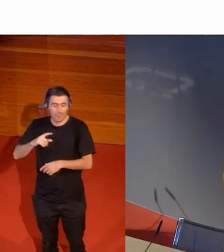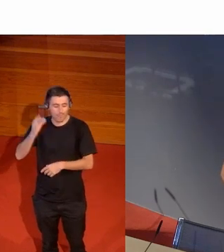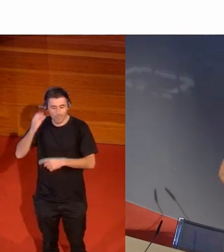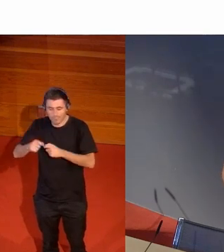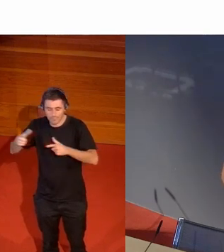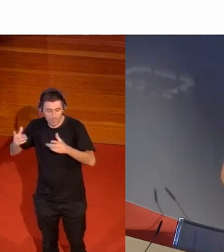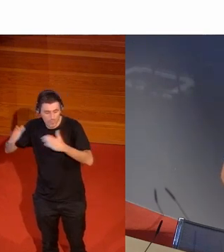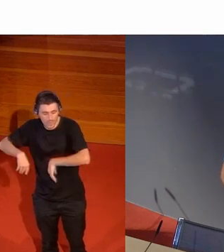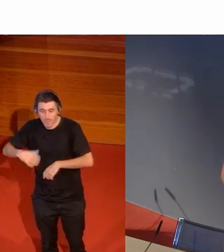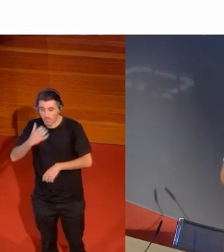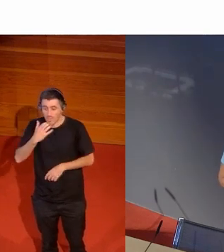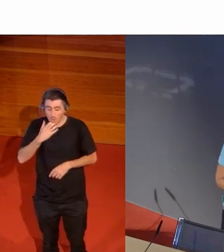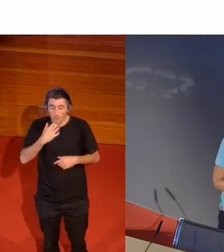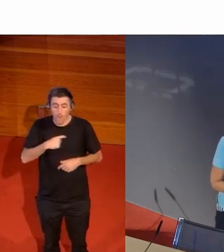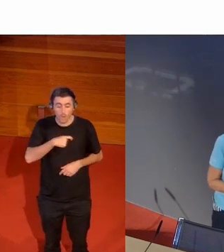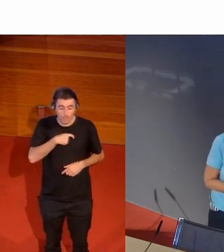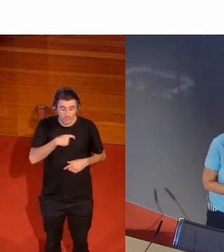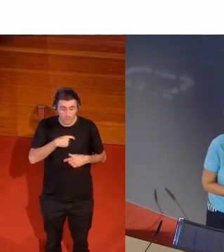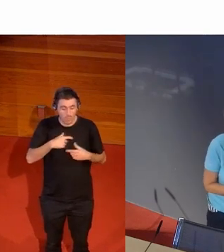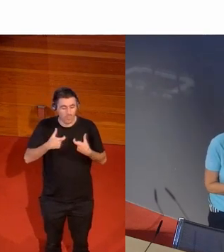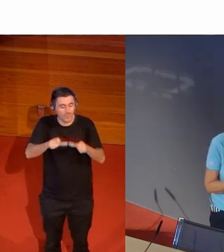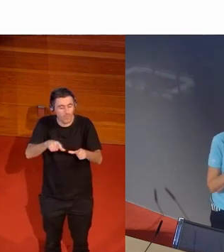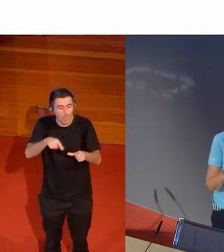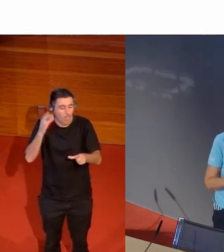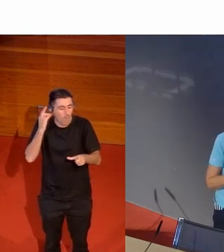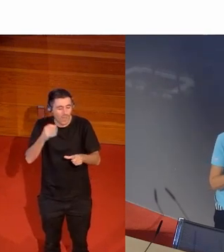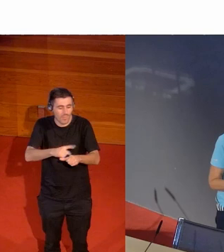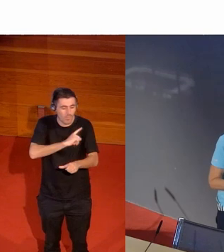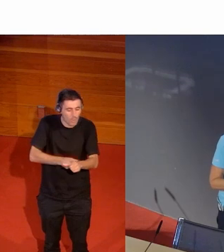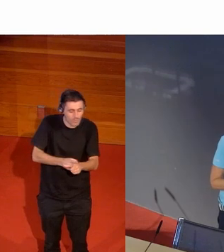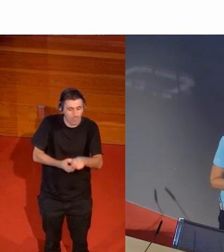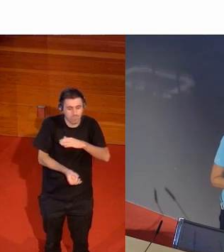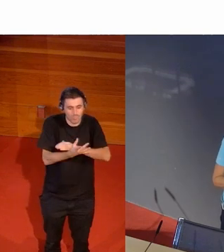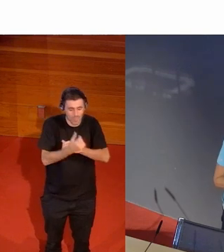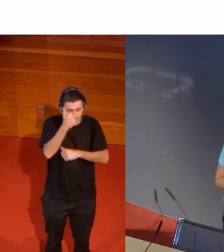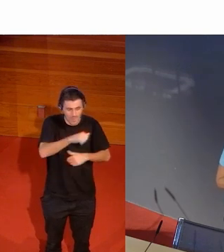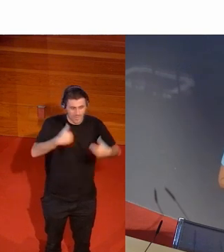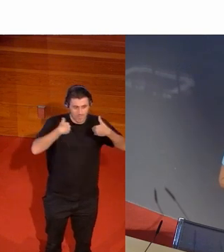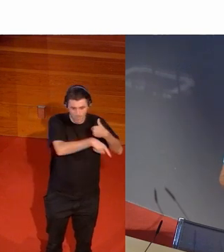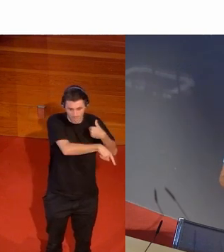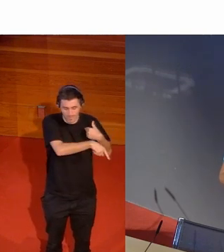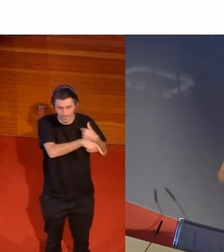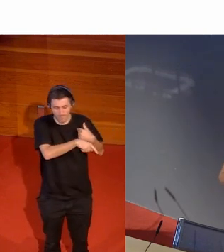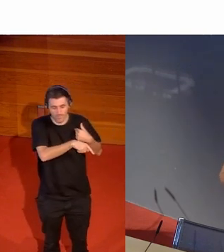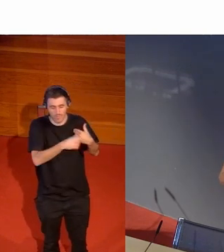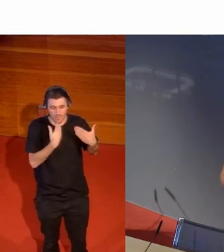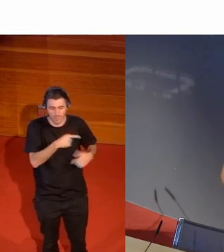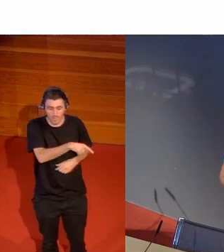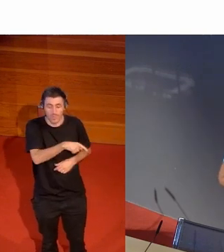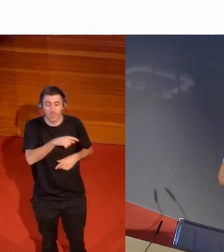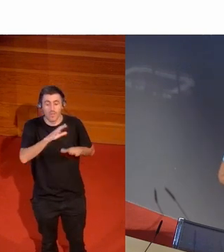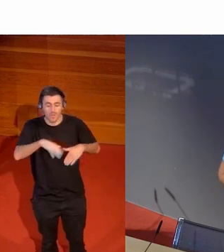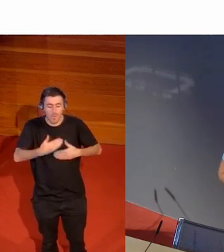creó la Comisión Mujer y Deporte y tratan porque esto es una labor lenta y pausada de poco a